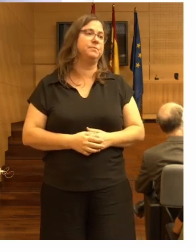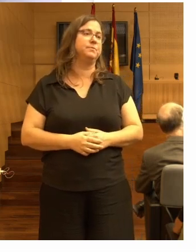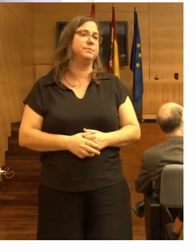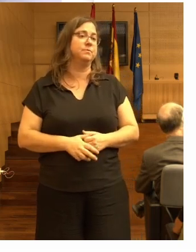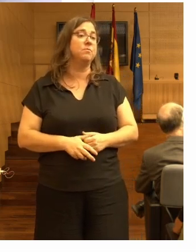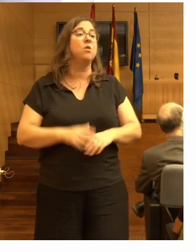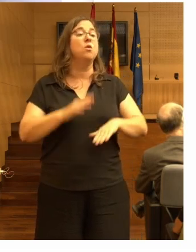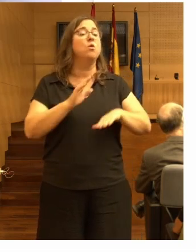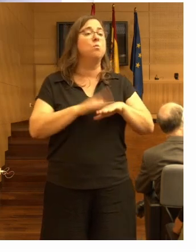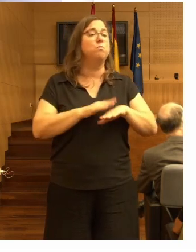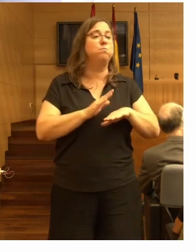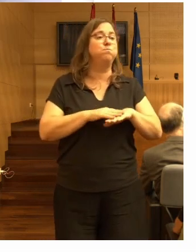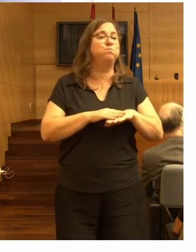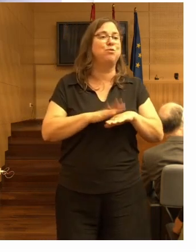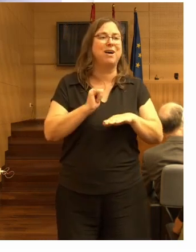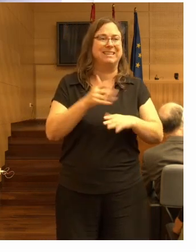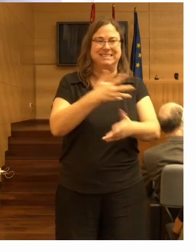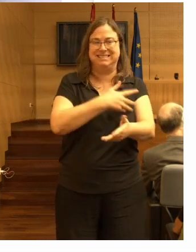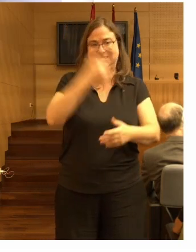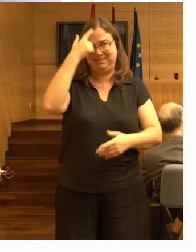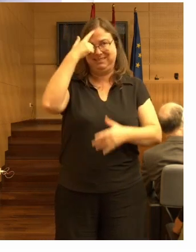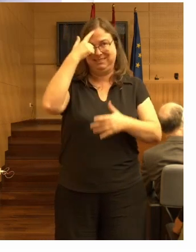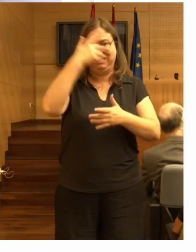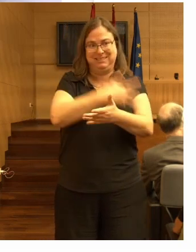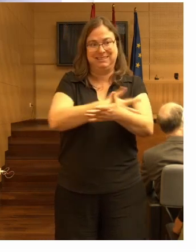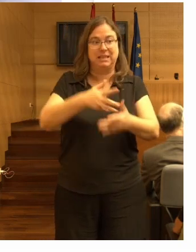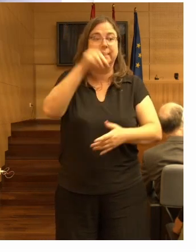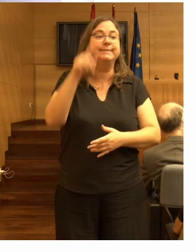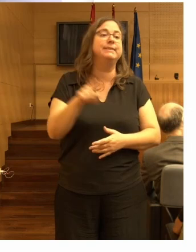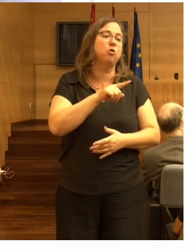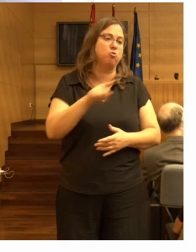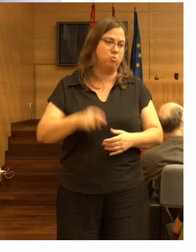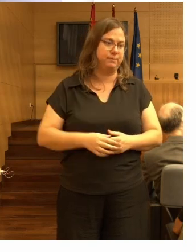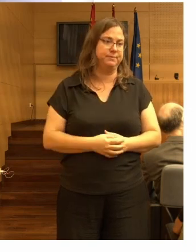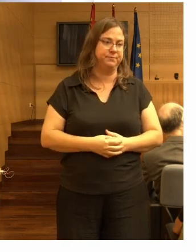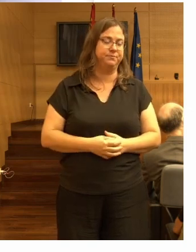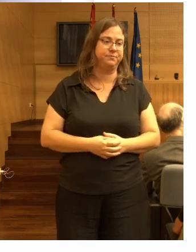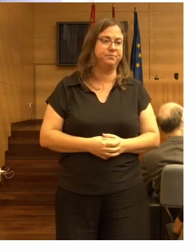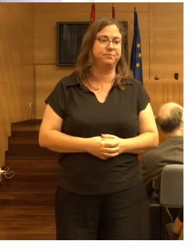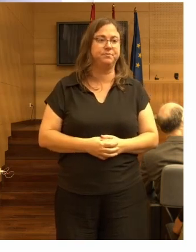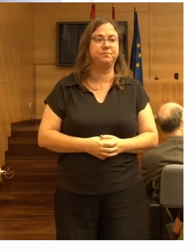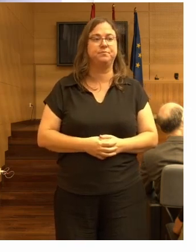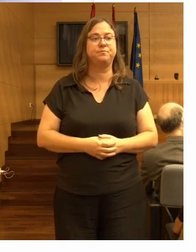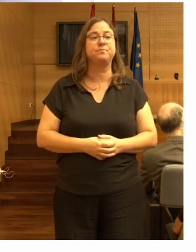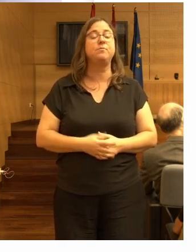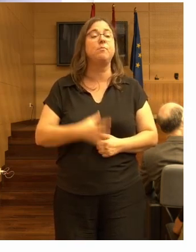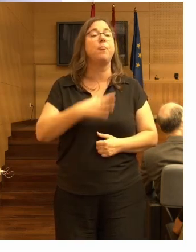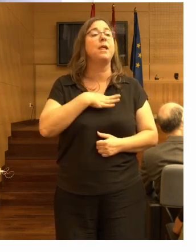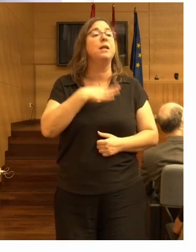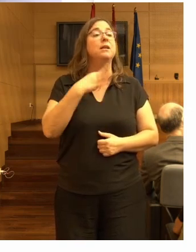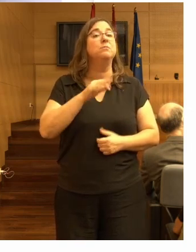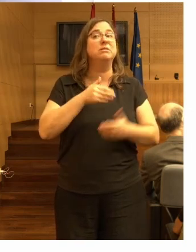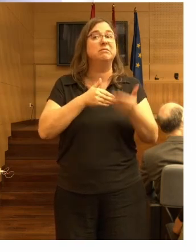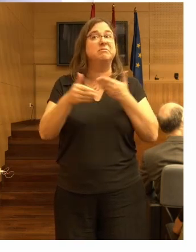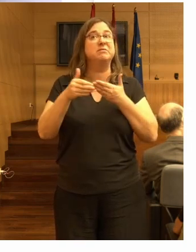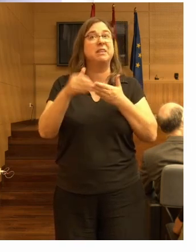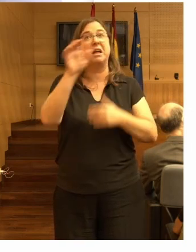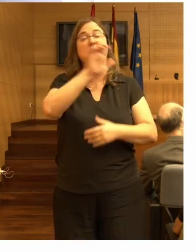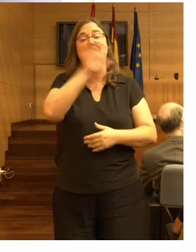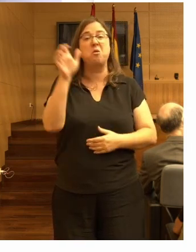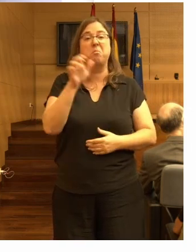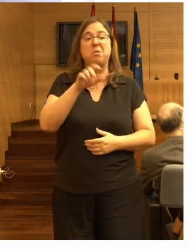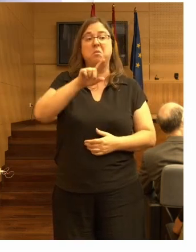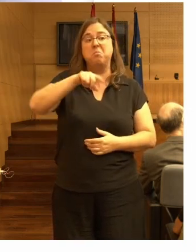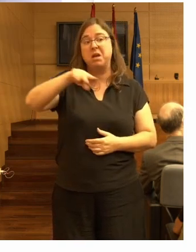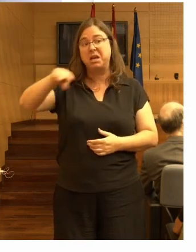porque tiene un sangrado intracranial o no. Como digo, puede que llegue a Europa probablemente en un par de meses